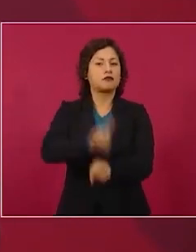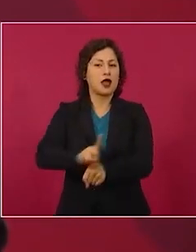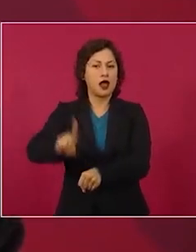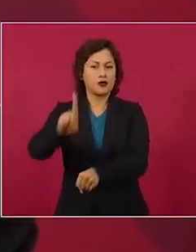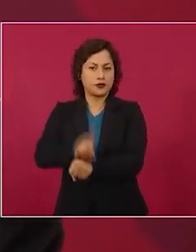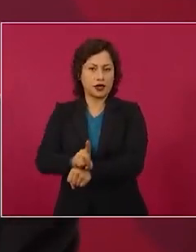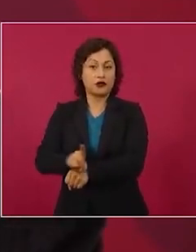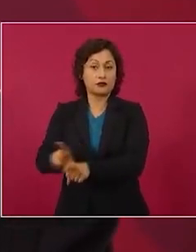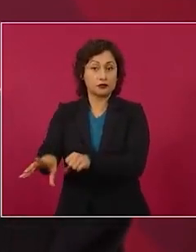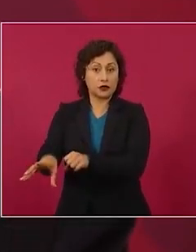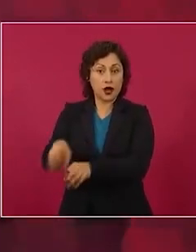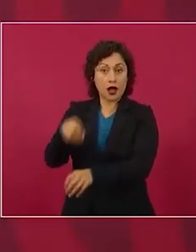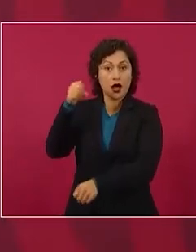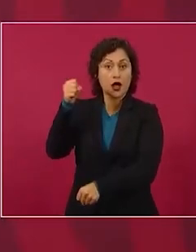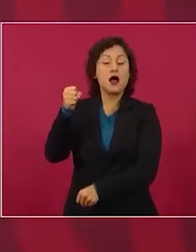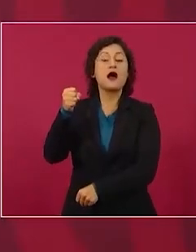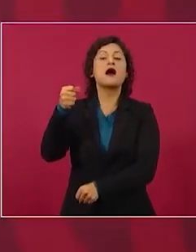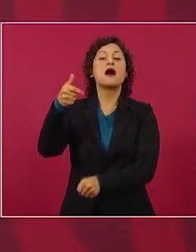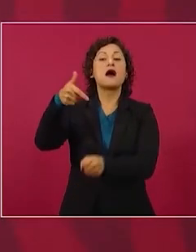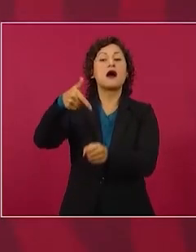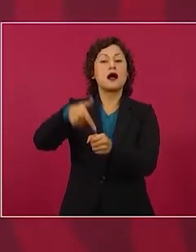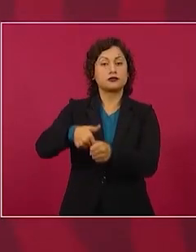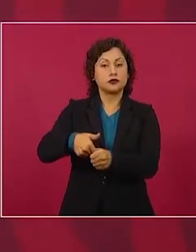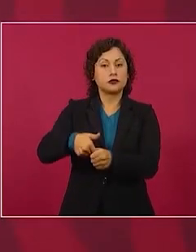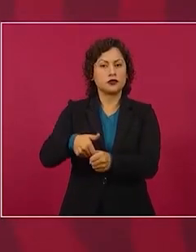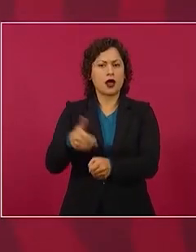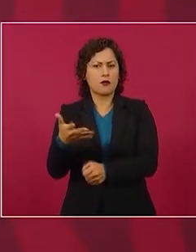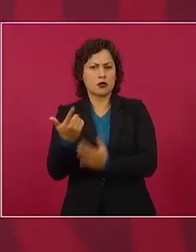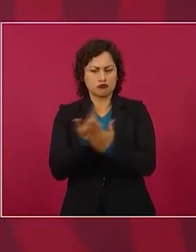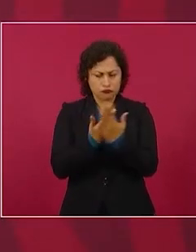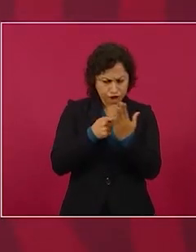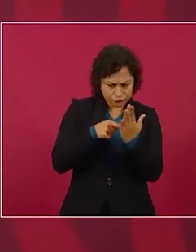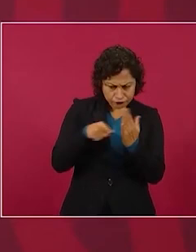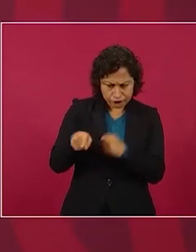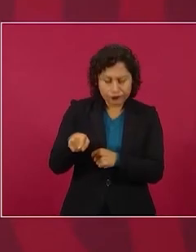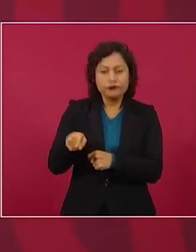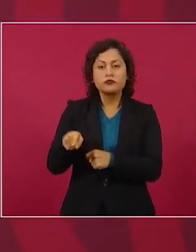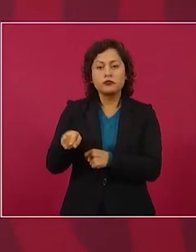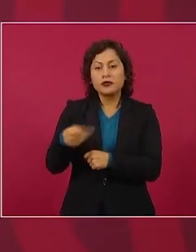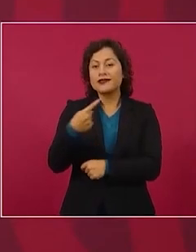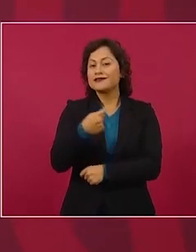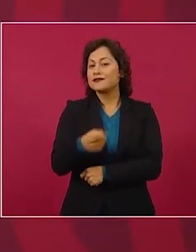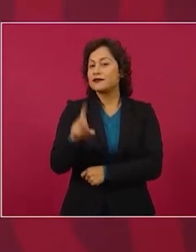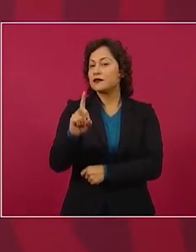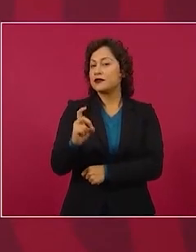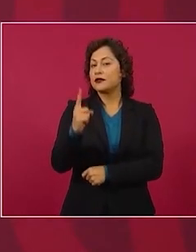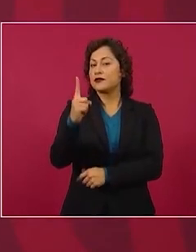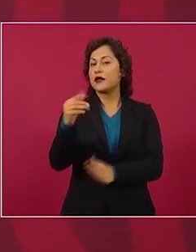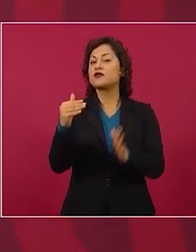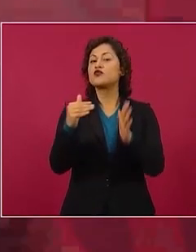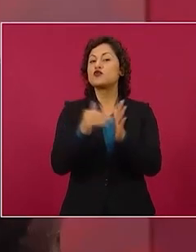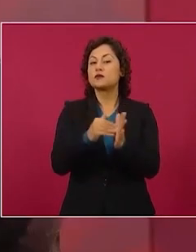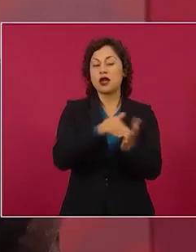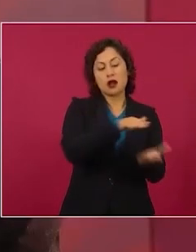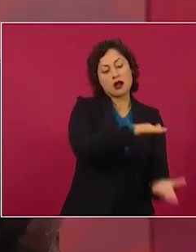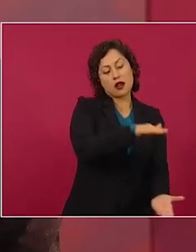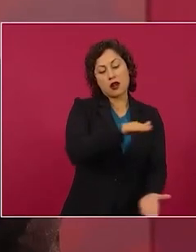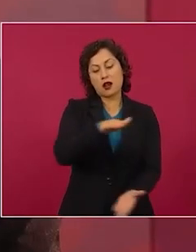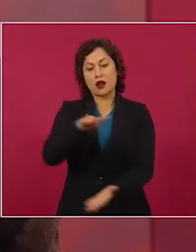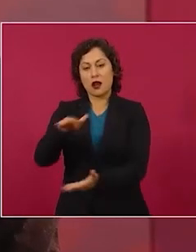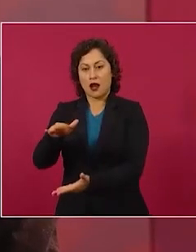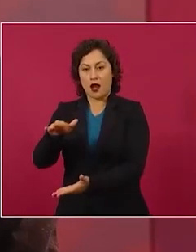gasolinas al día de hoy 131 mil barriles diarios